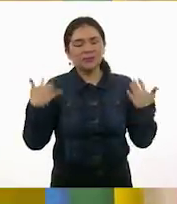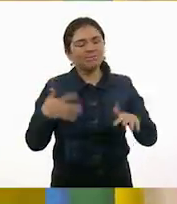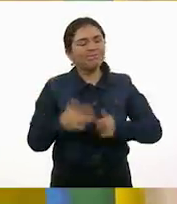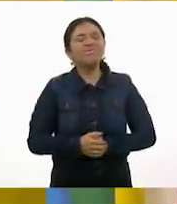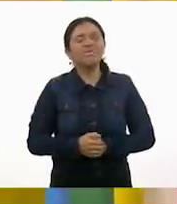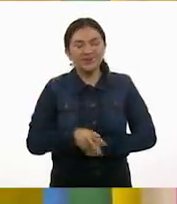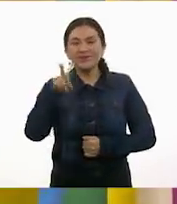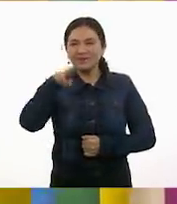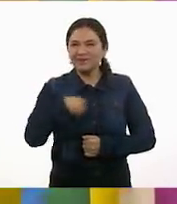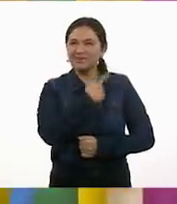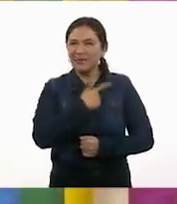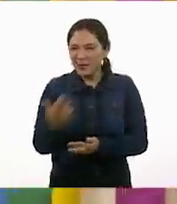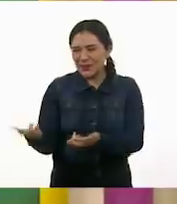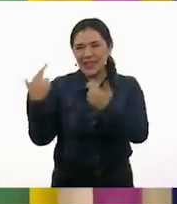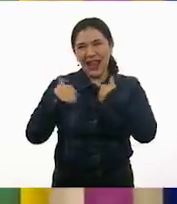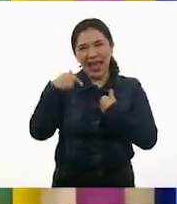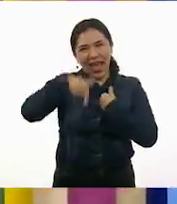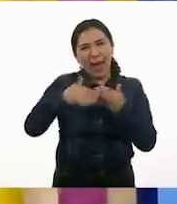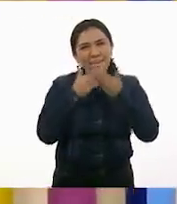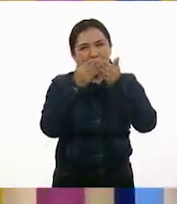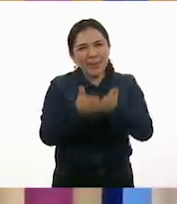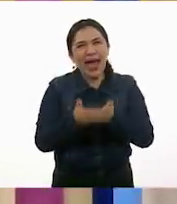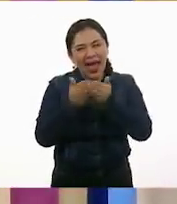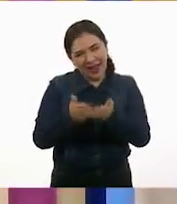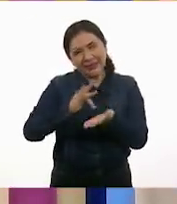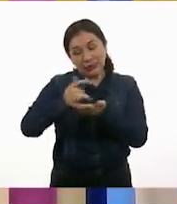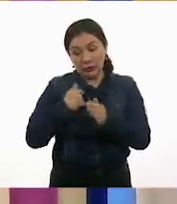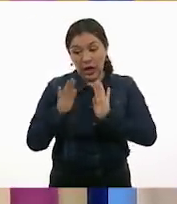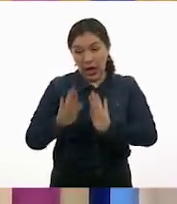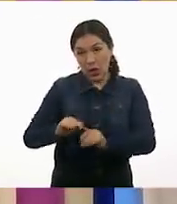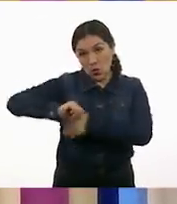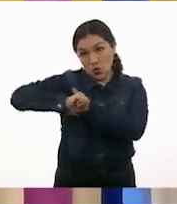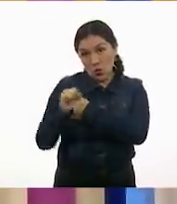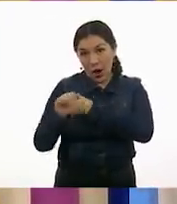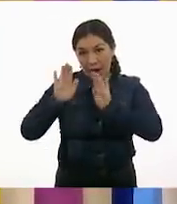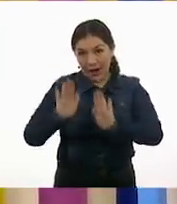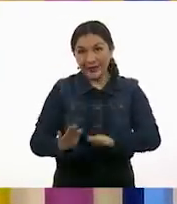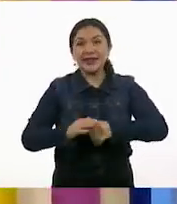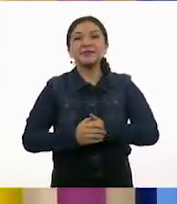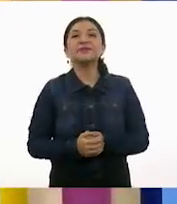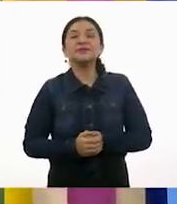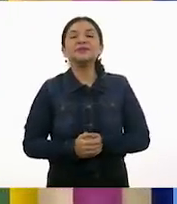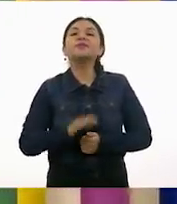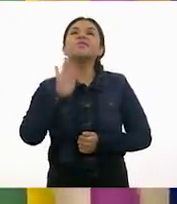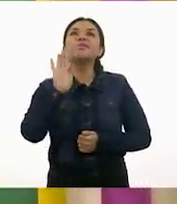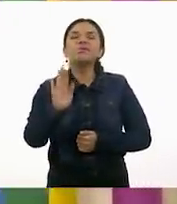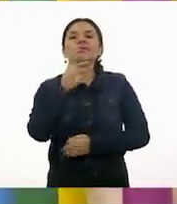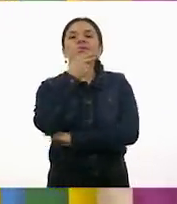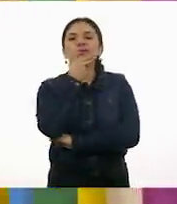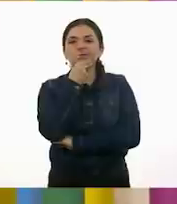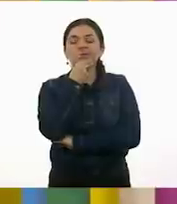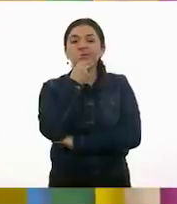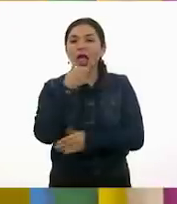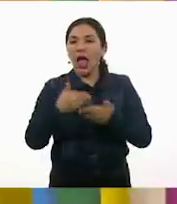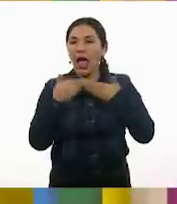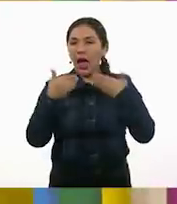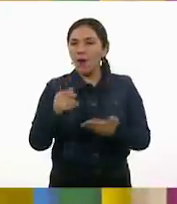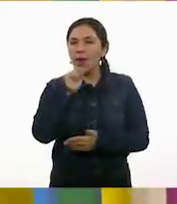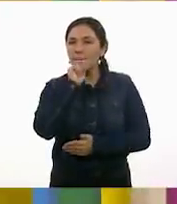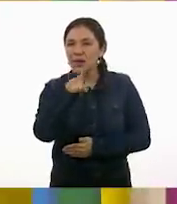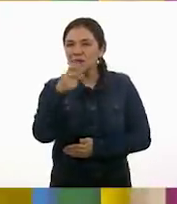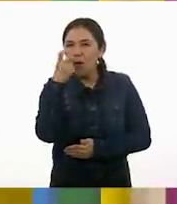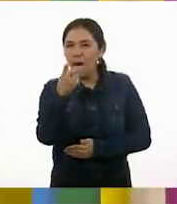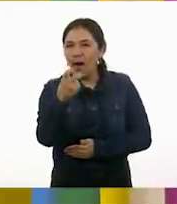Me encantó mucho el regalo que Alexia me hizo. Lo voy a dejar aquí. Y bueno, precisamente de